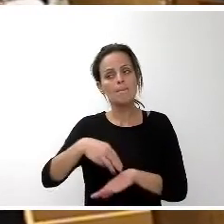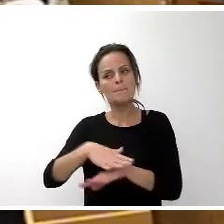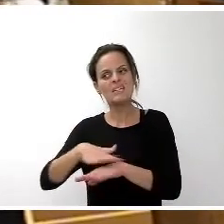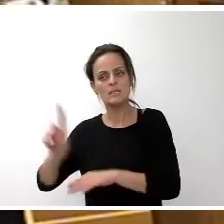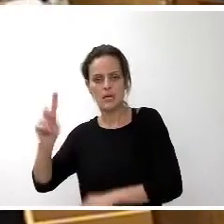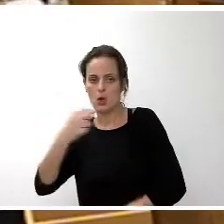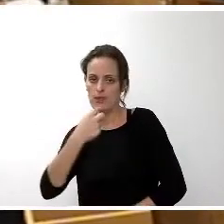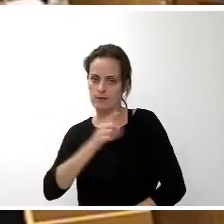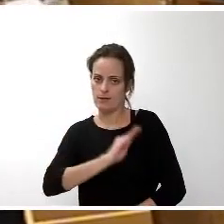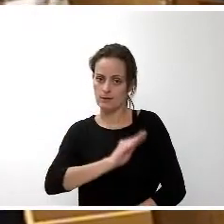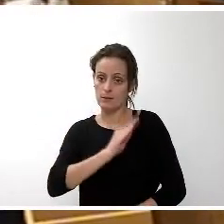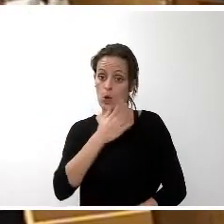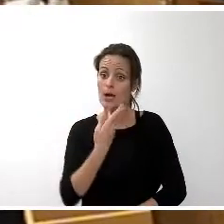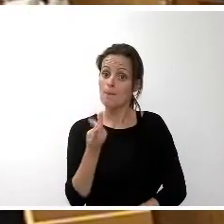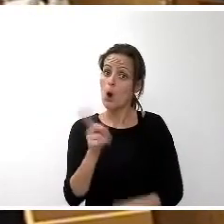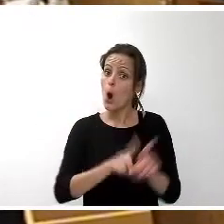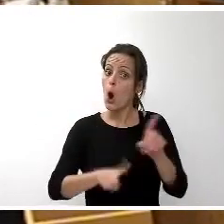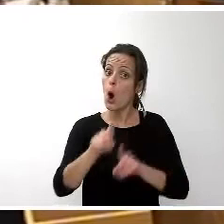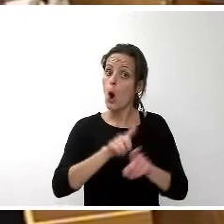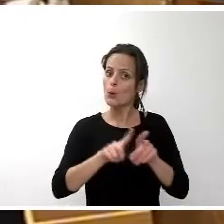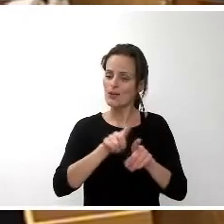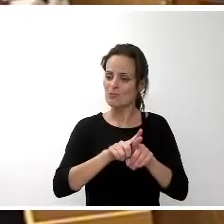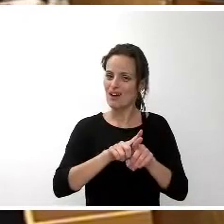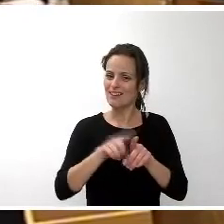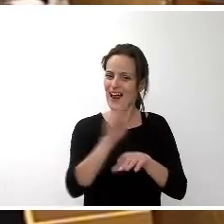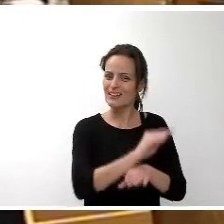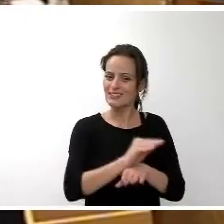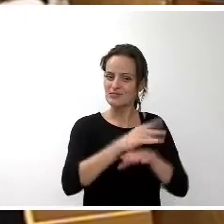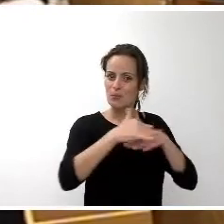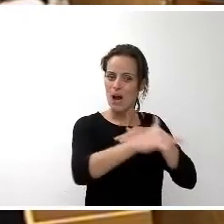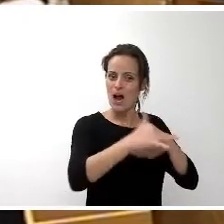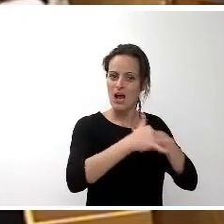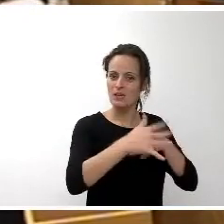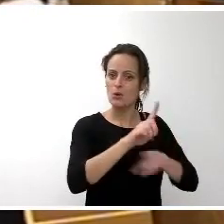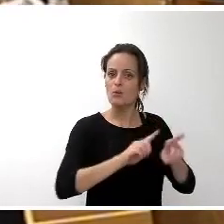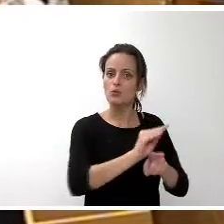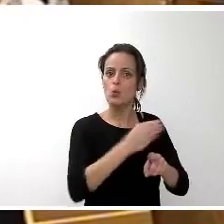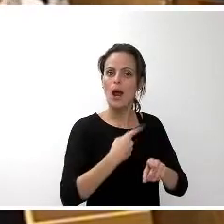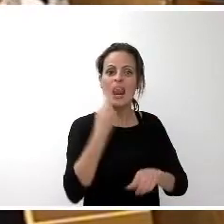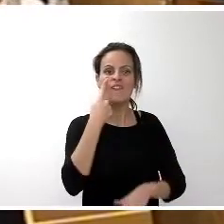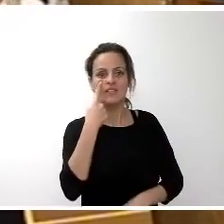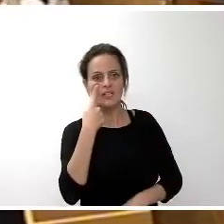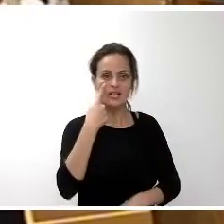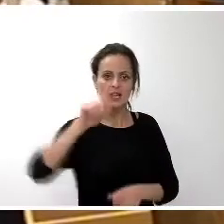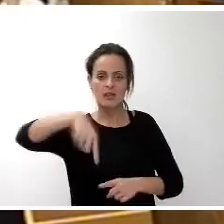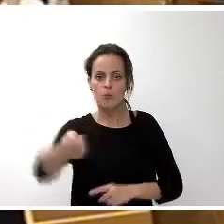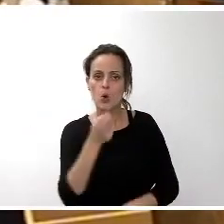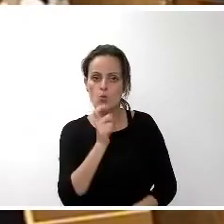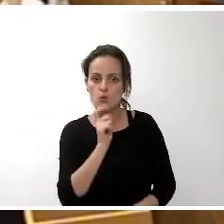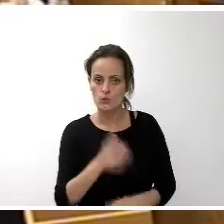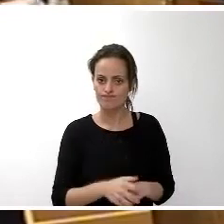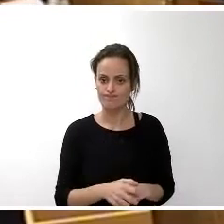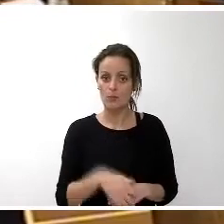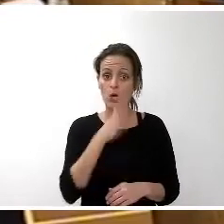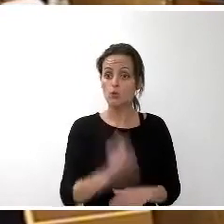porque el problema de las reservas marinas es fundamentalmente la vigilancia después de esas reservas marinas y eso ni